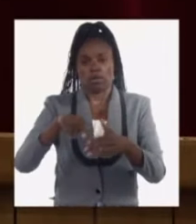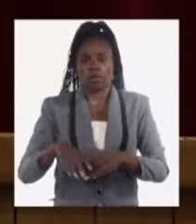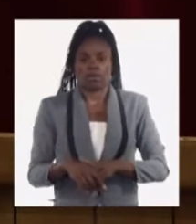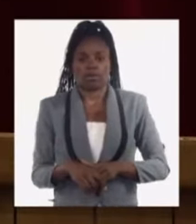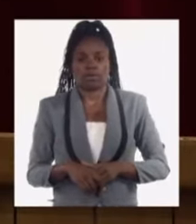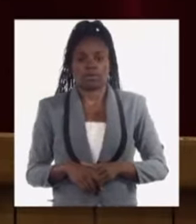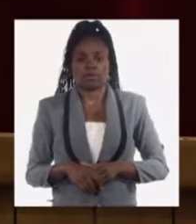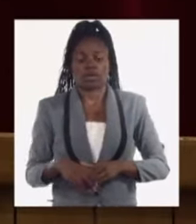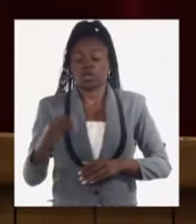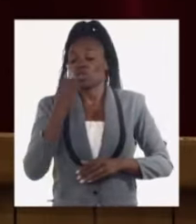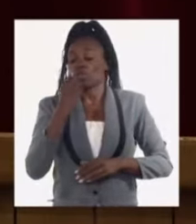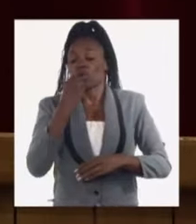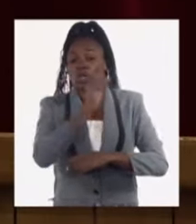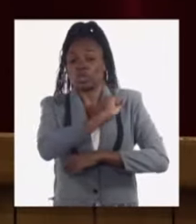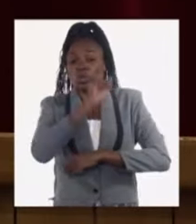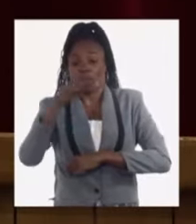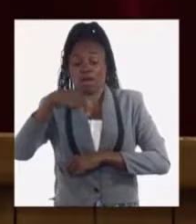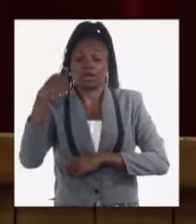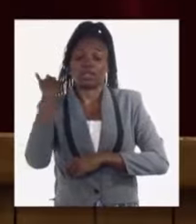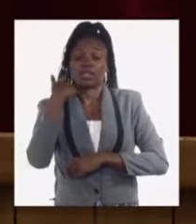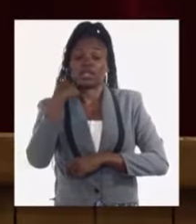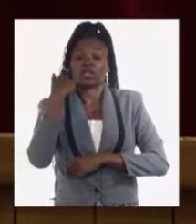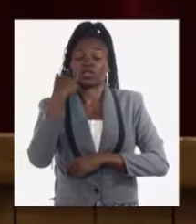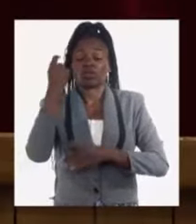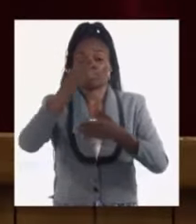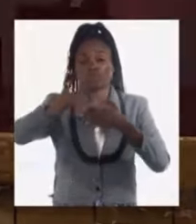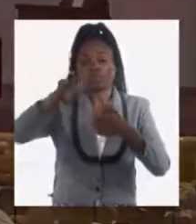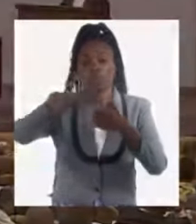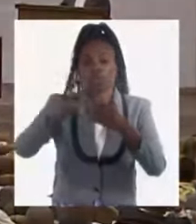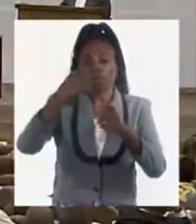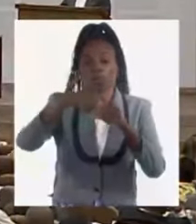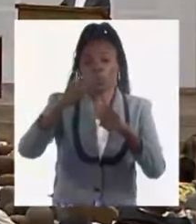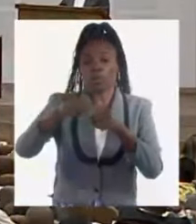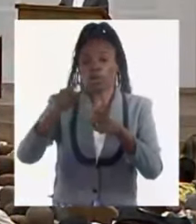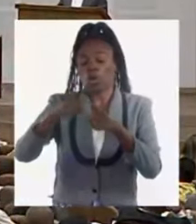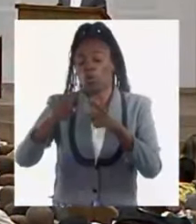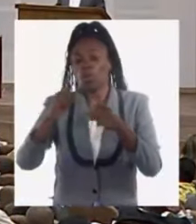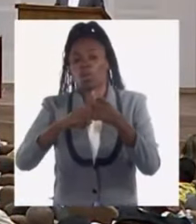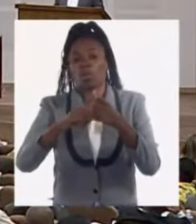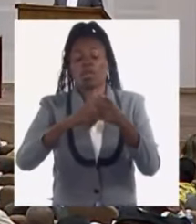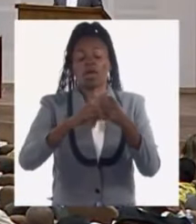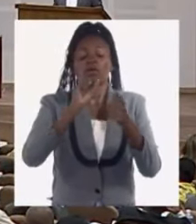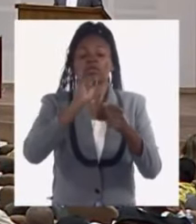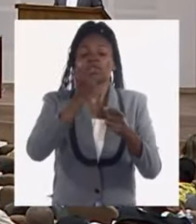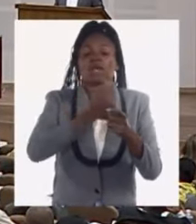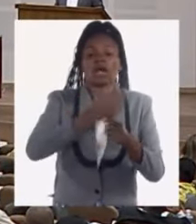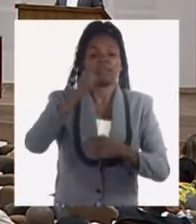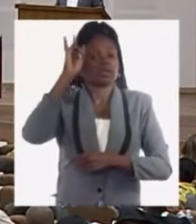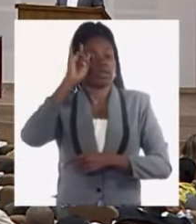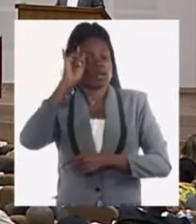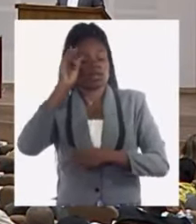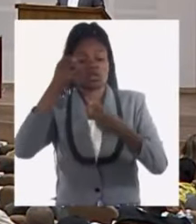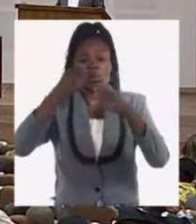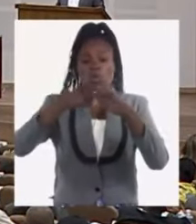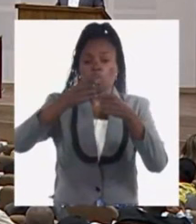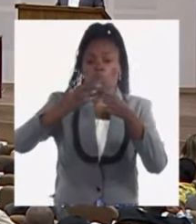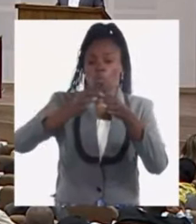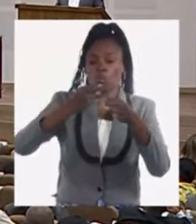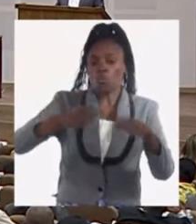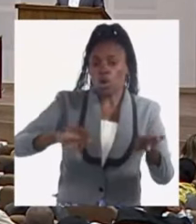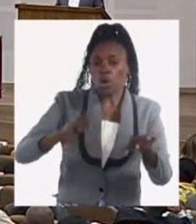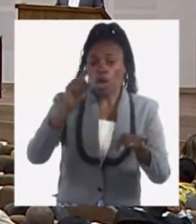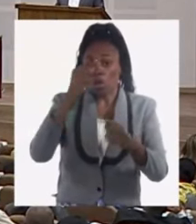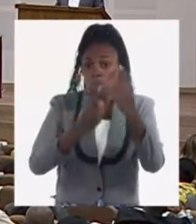No se logran alcanzar este año los niveles planificados en algunos productos como las viandas, el maíz, la carne de cerdo, la leche y los huevos, e incluso algunos de ellos